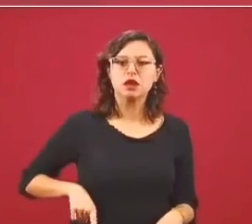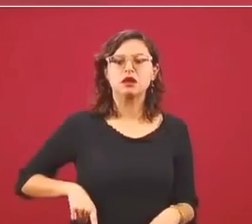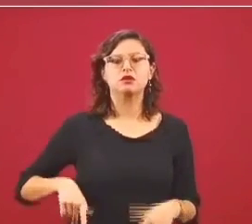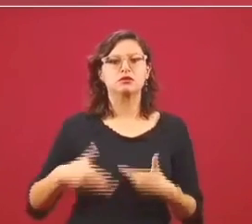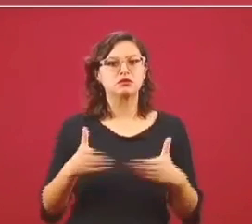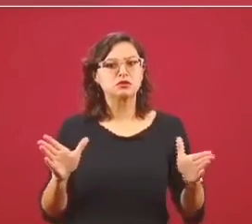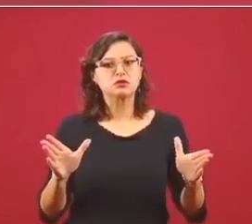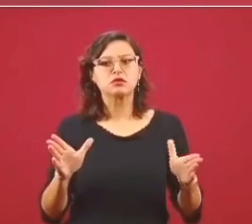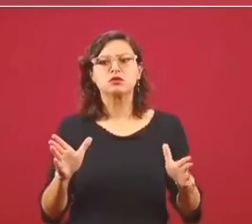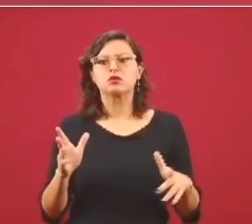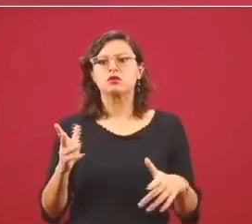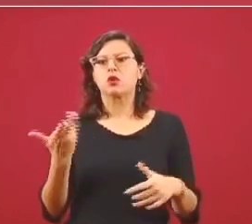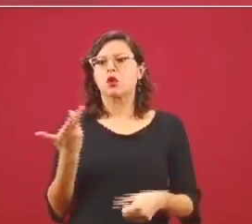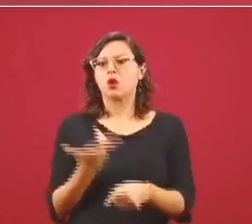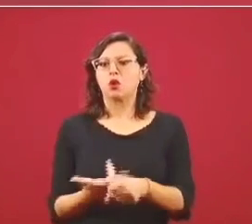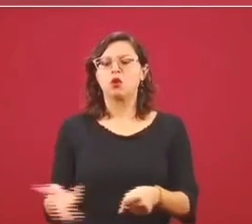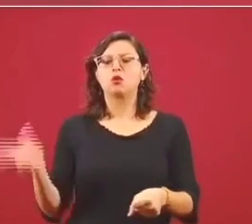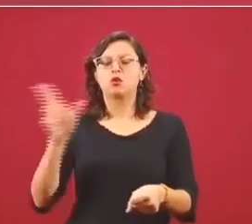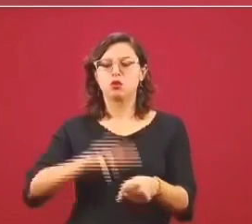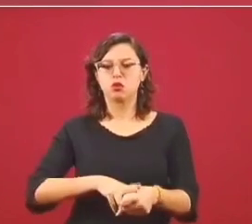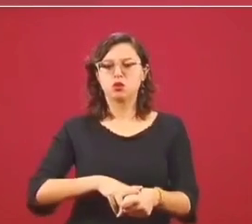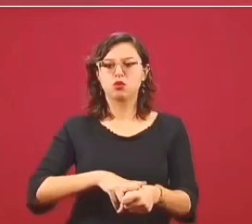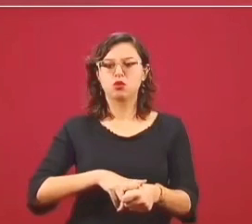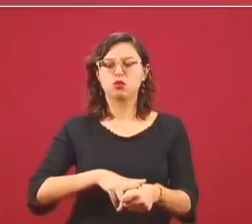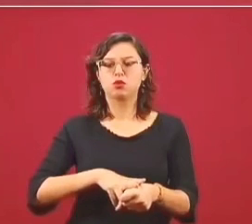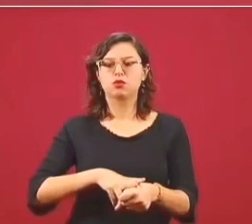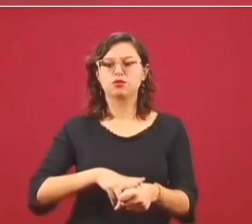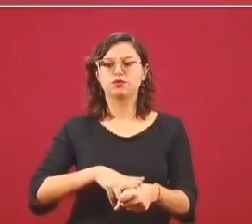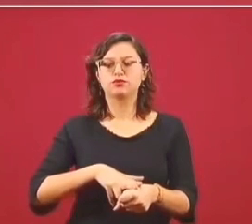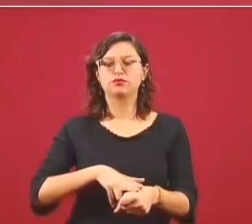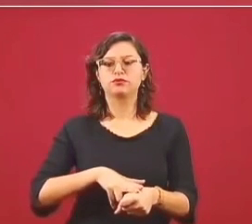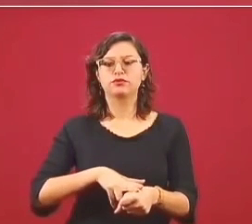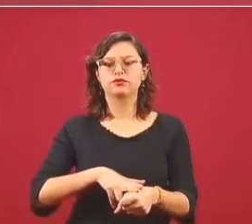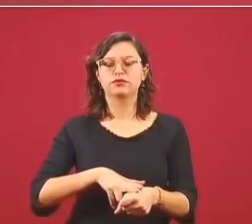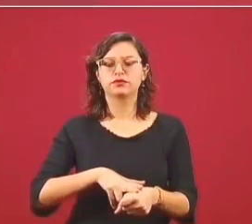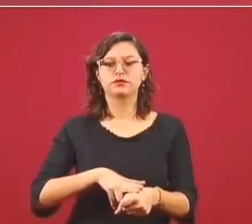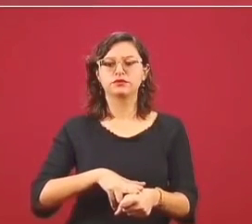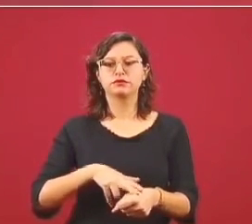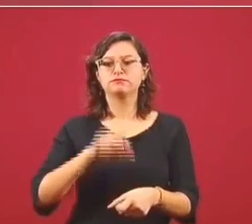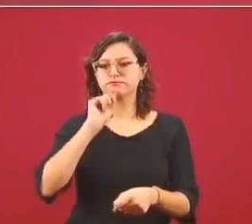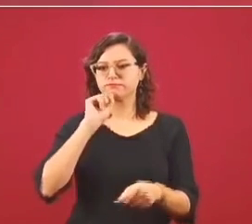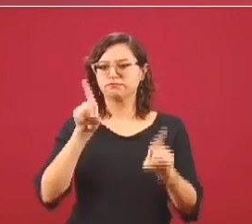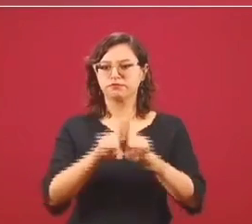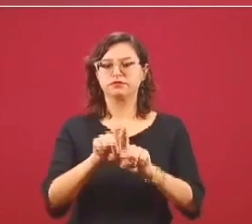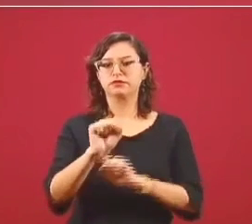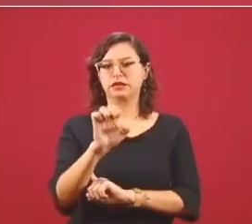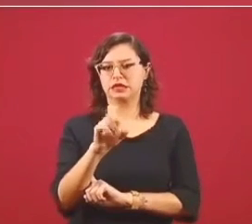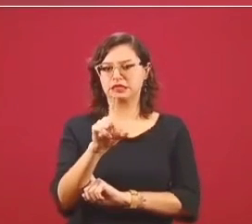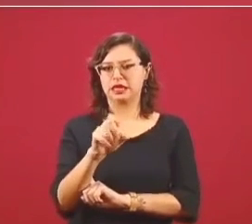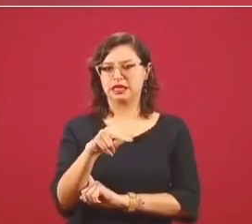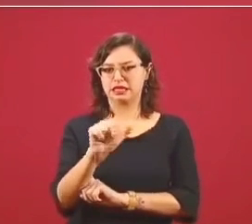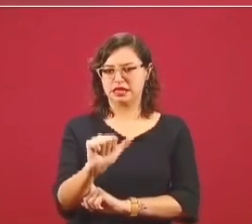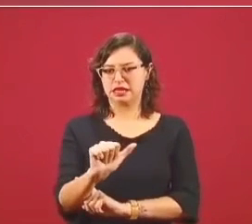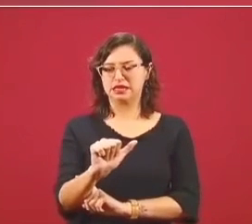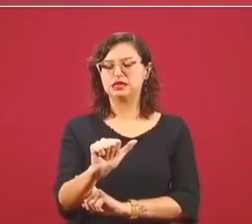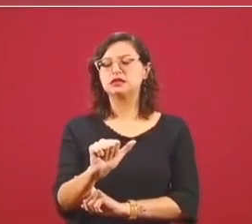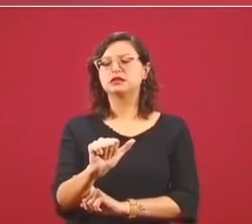los hospitales también de la Secretaría de la Defensa,